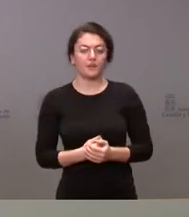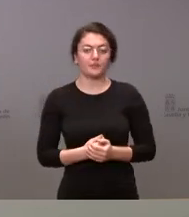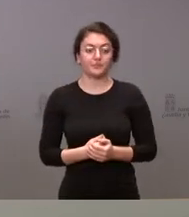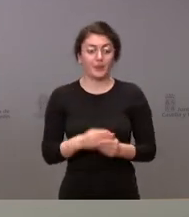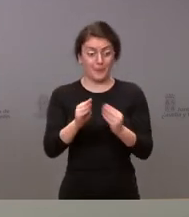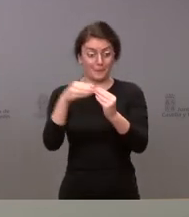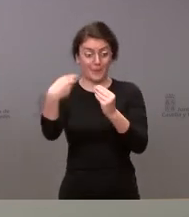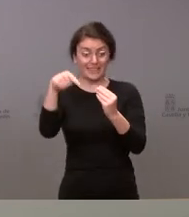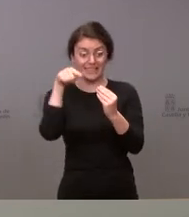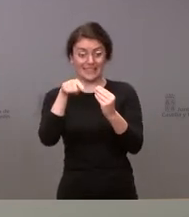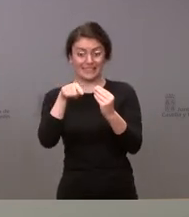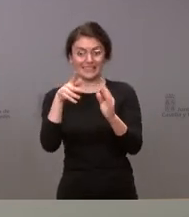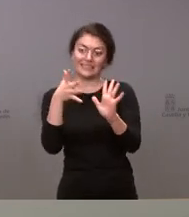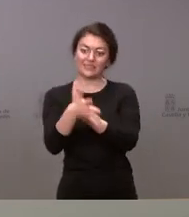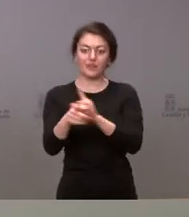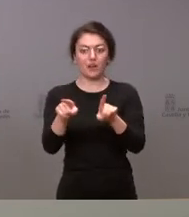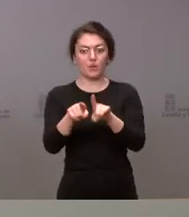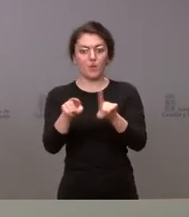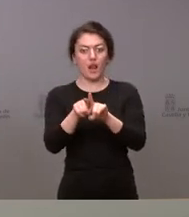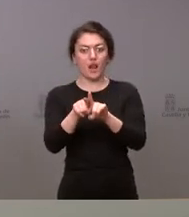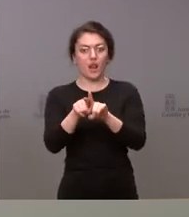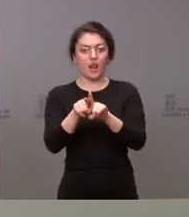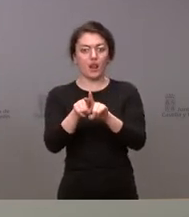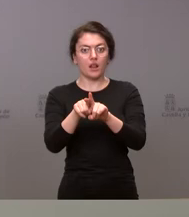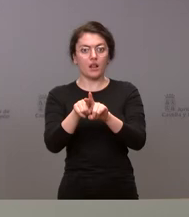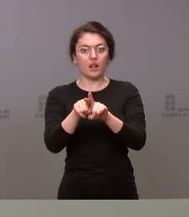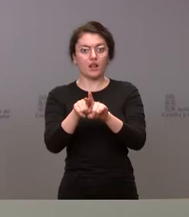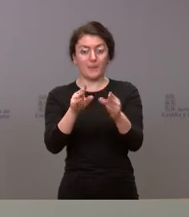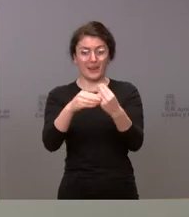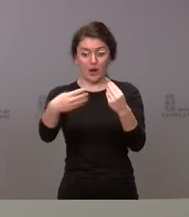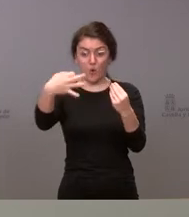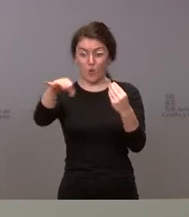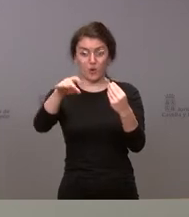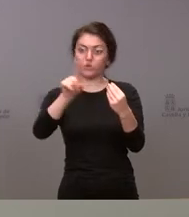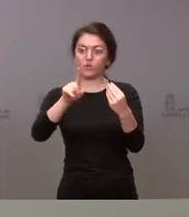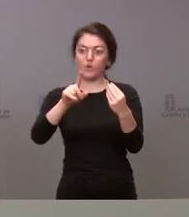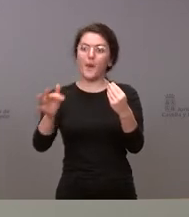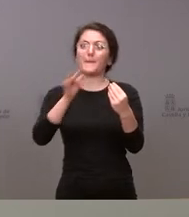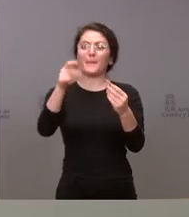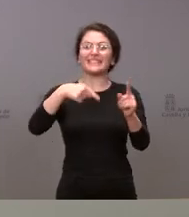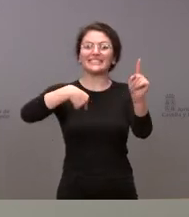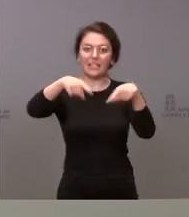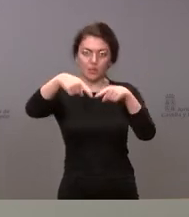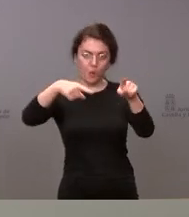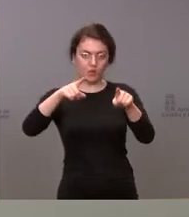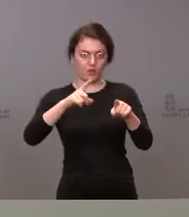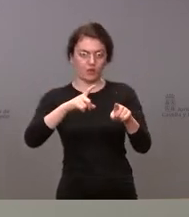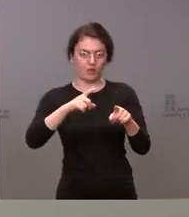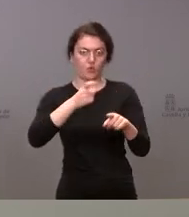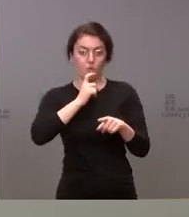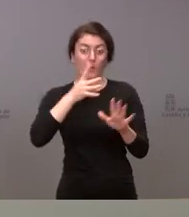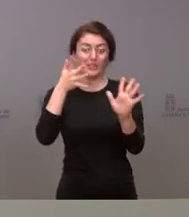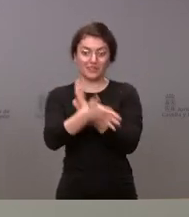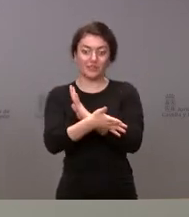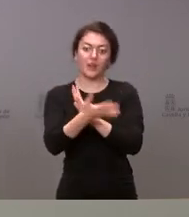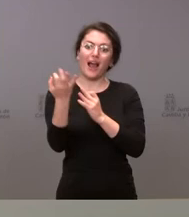trata solo de la cuantía del material, sino el mecanismo por el cual hacemos efectivo la llegada del mismo, donde todavía con mayor razón vamos a necesitar